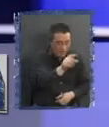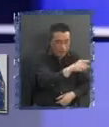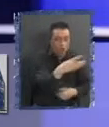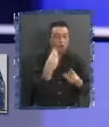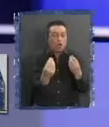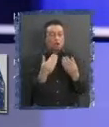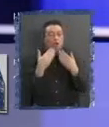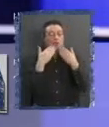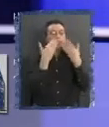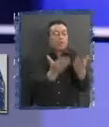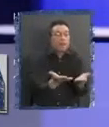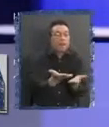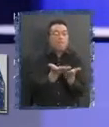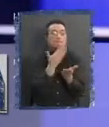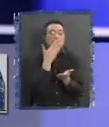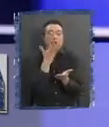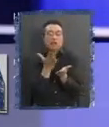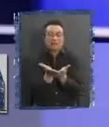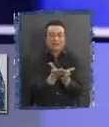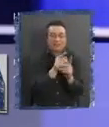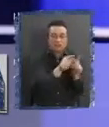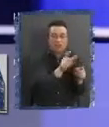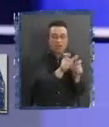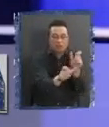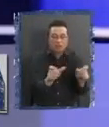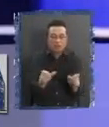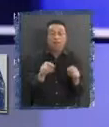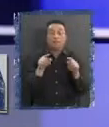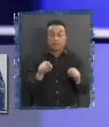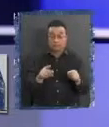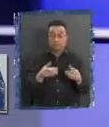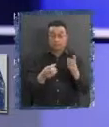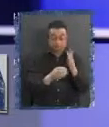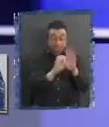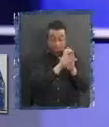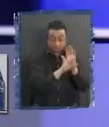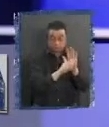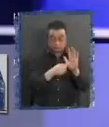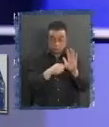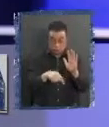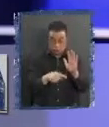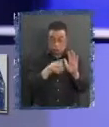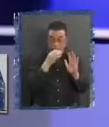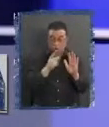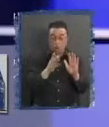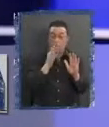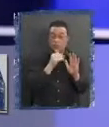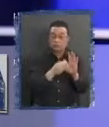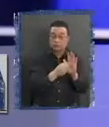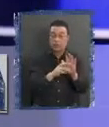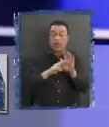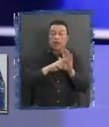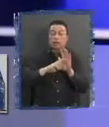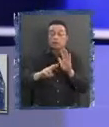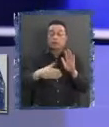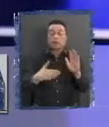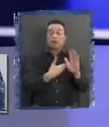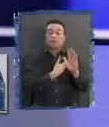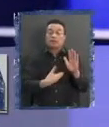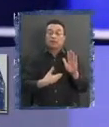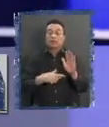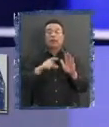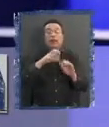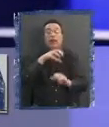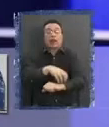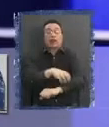diciendo aguantarregos. Y ahí, por ejemplo, hoy día, en el borrador de la constitución, se elimina la figura representante del presidente en la región.